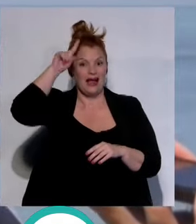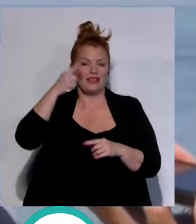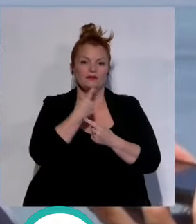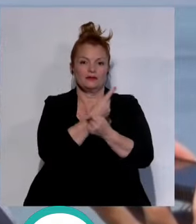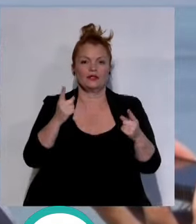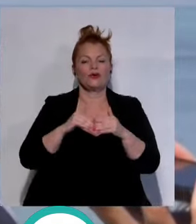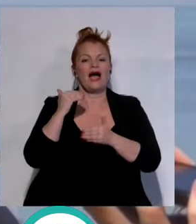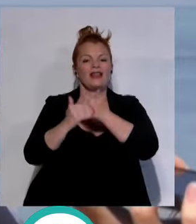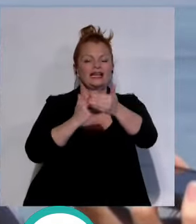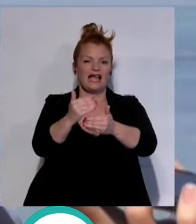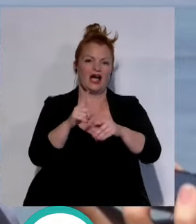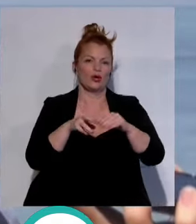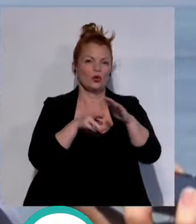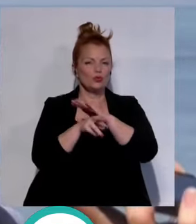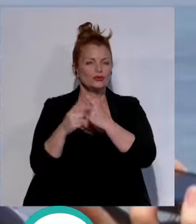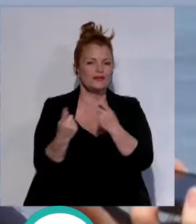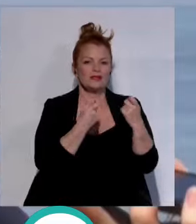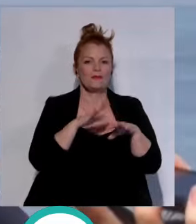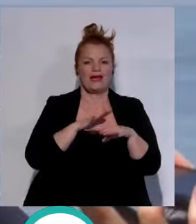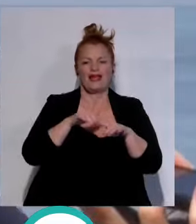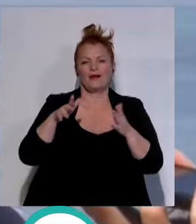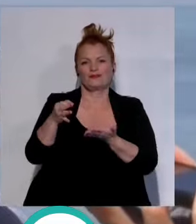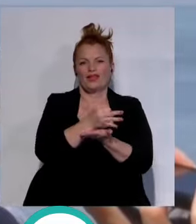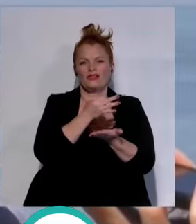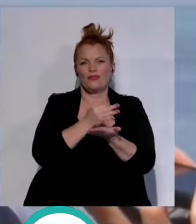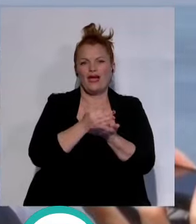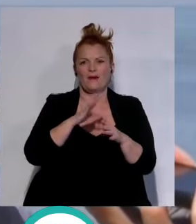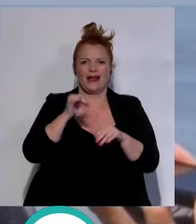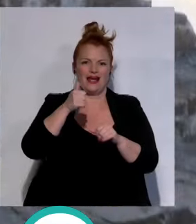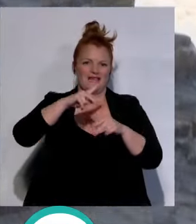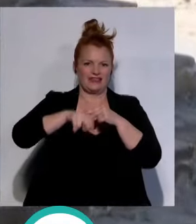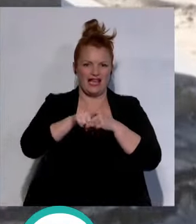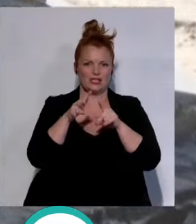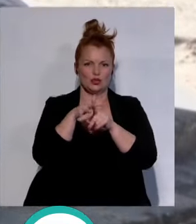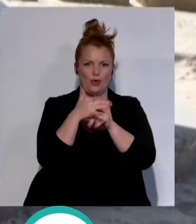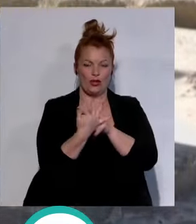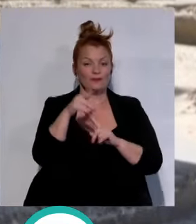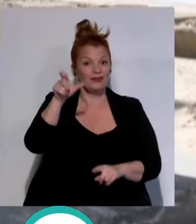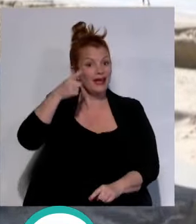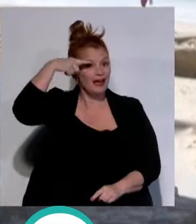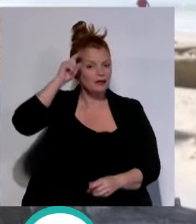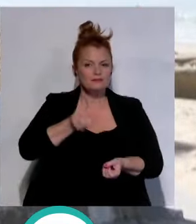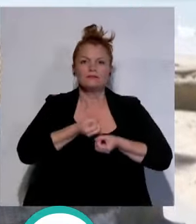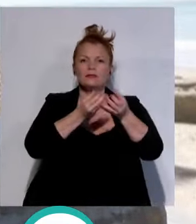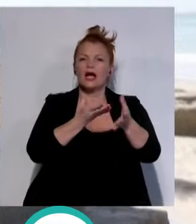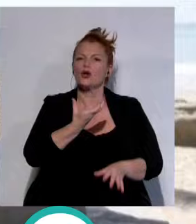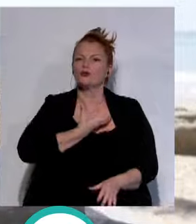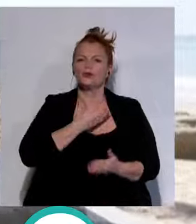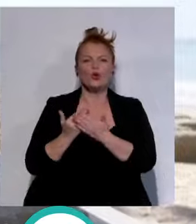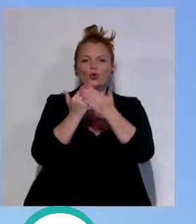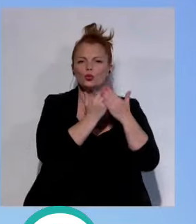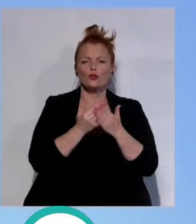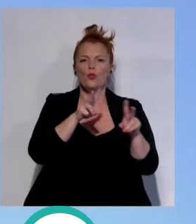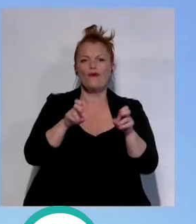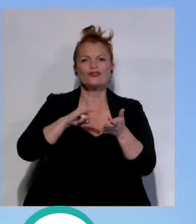adelantáramos los recursos necesarios para que la ciudad no se encuentre más en esta situación. El alcalde ha anunciado además que el ayuntamiento estudia un